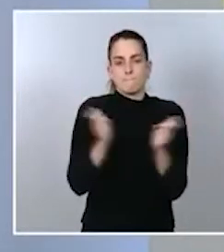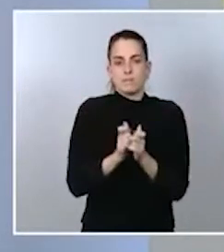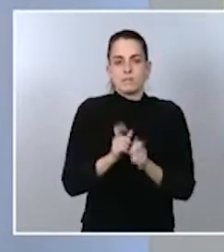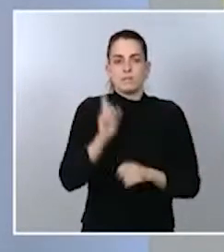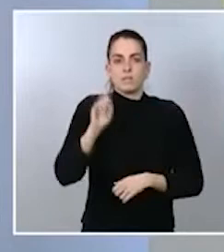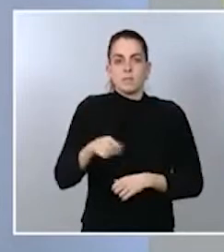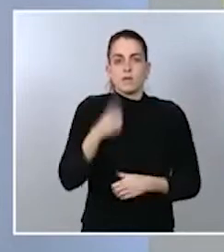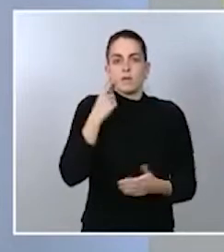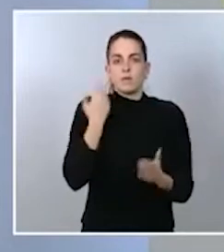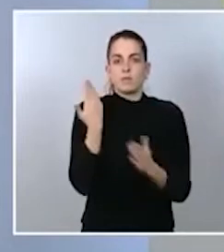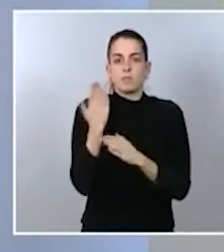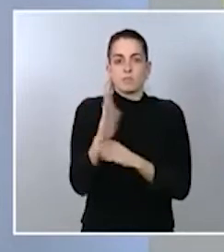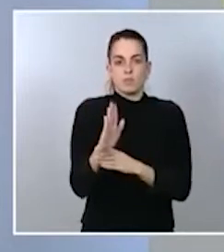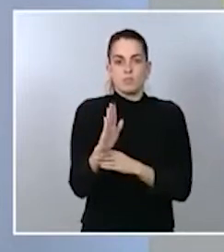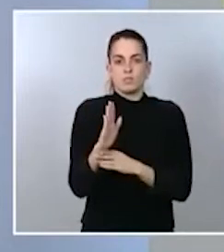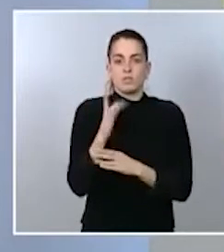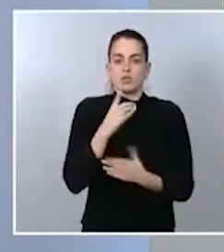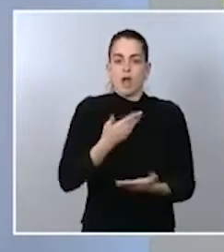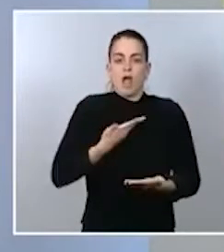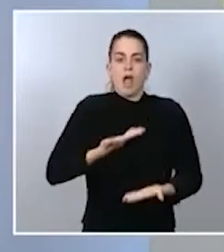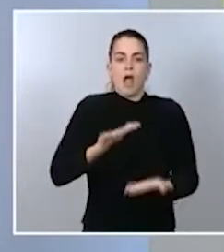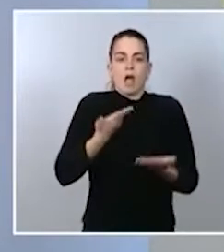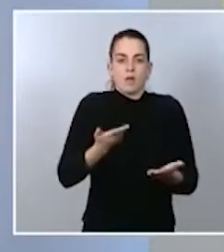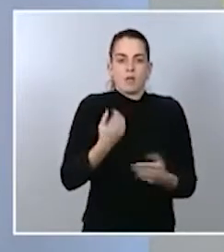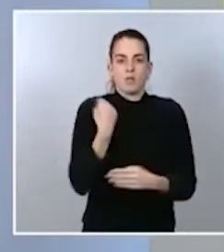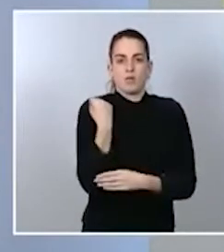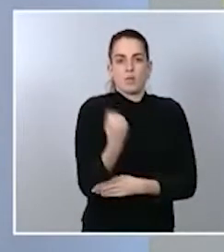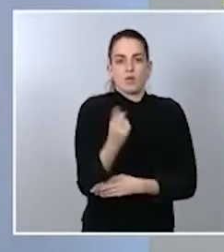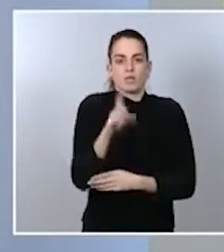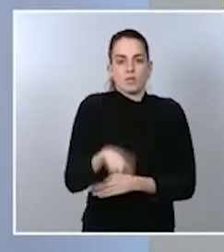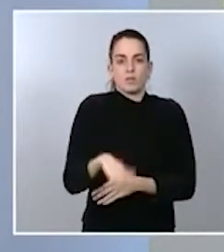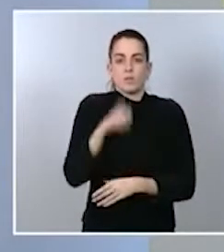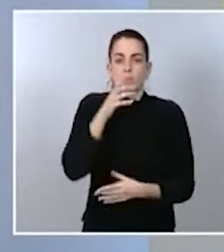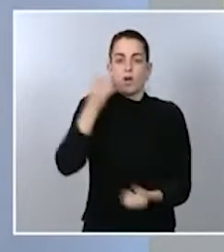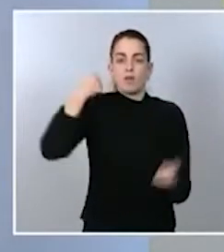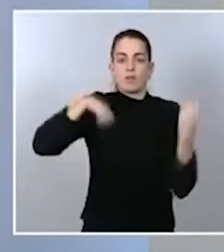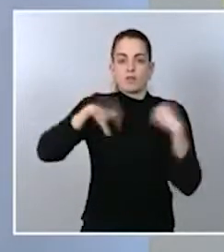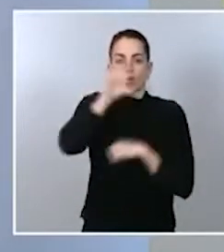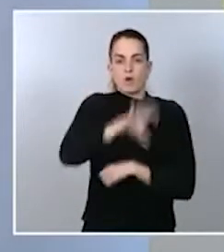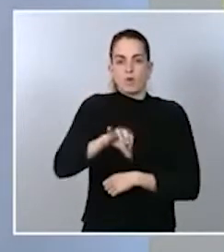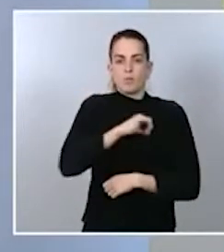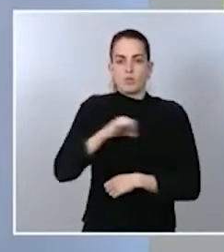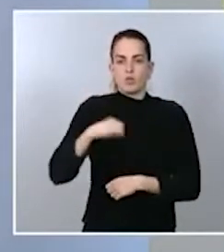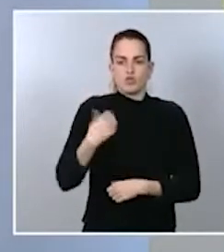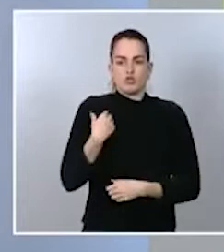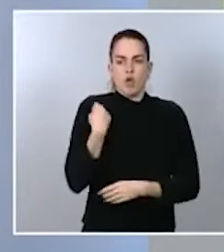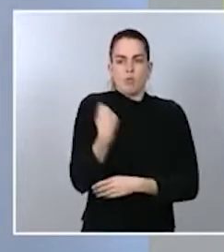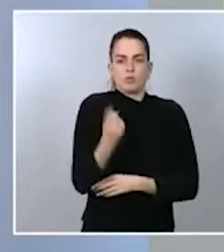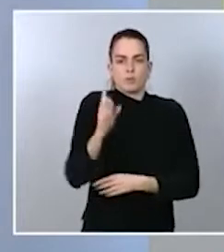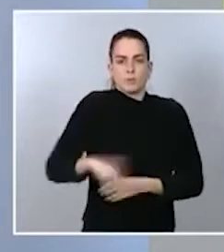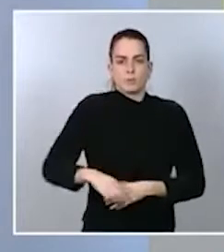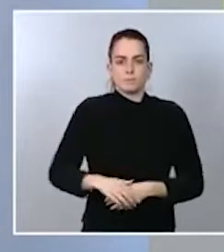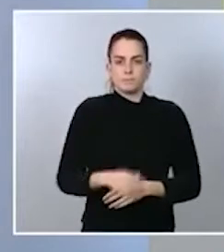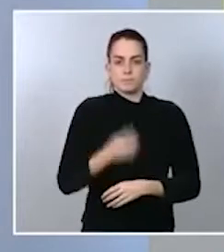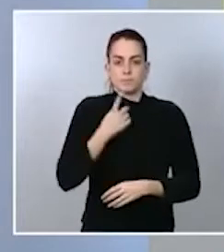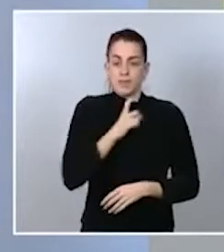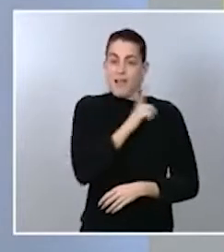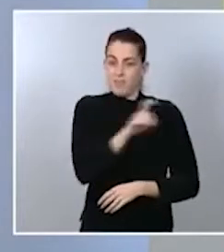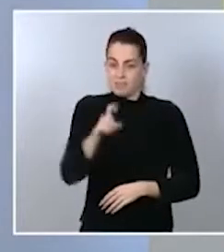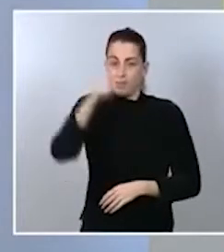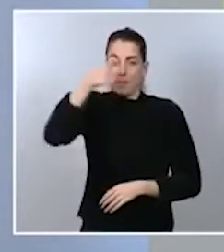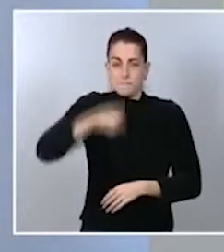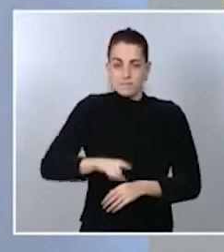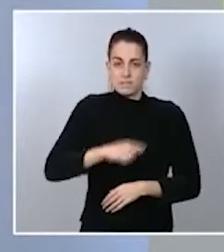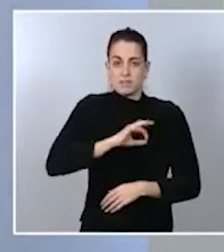del Gobierno y el mío en particular a las acciones que están tomando las comunidades autónomas. Insisto, viene un mes de enero complicado,